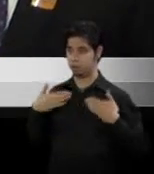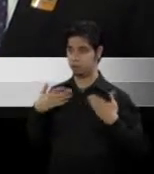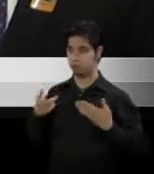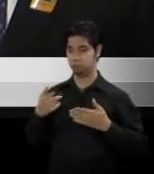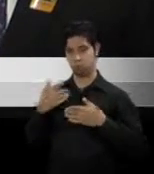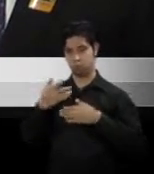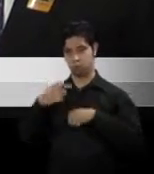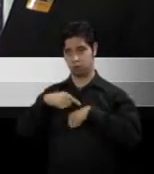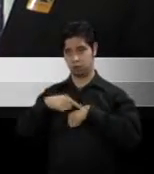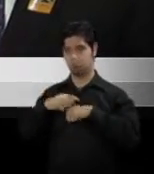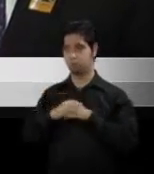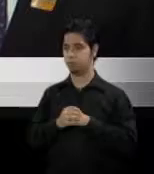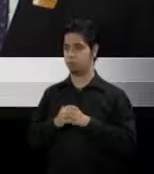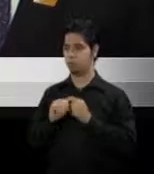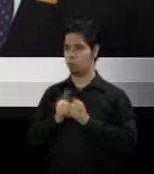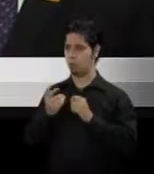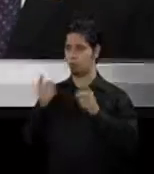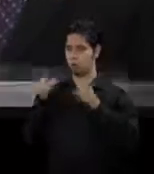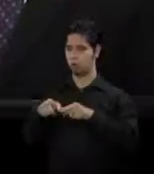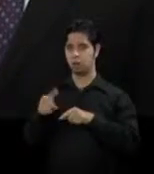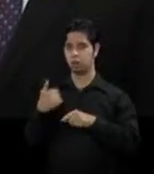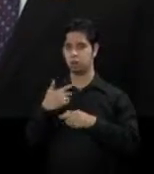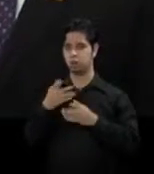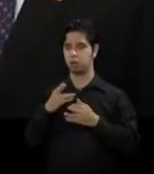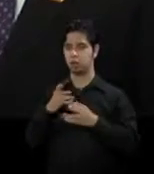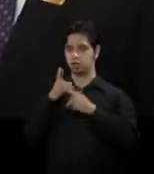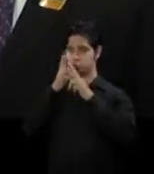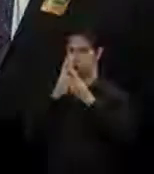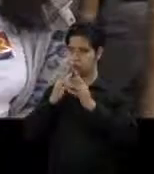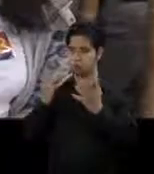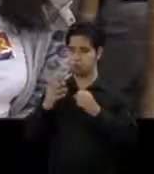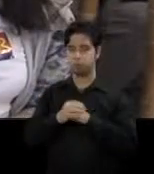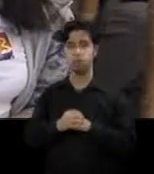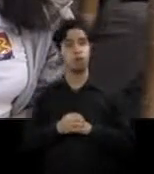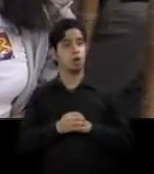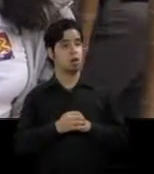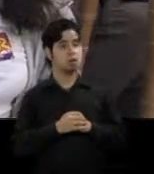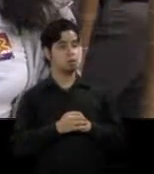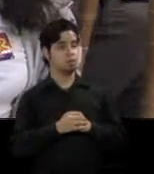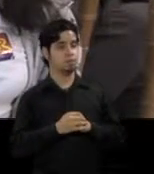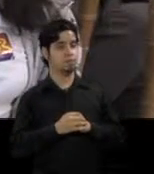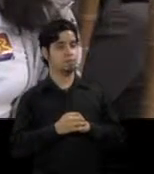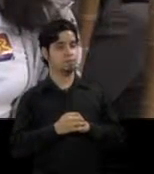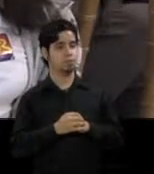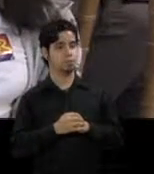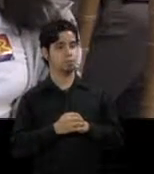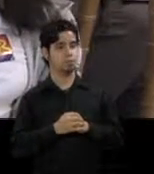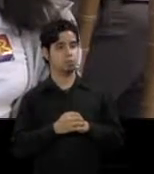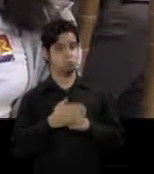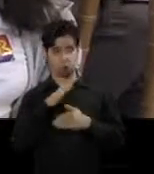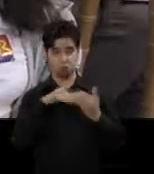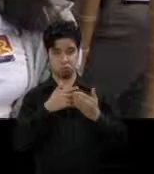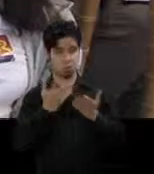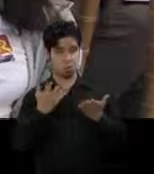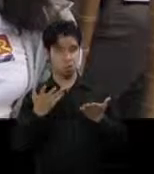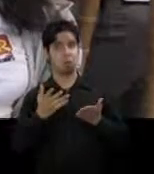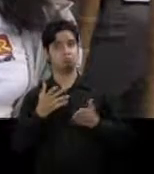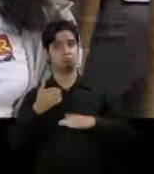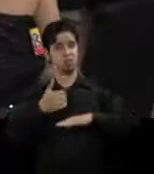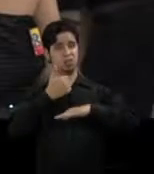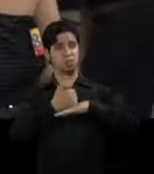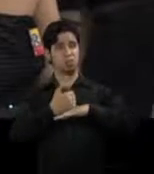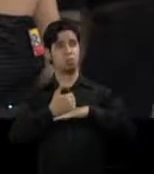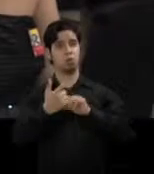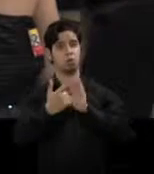Esta proclama, ¿cómo surge este reconocimiento en el día de hoy? Mira, es una proclama que está establecida por ley. Es un día